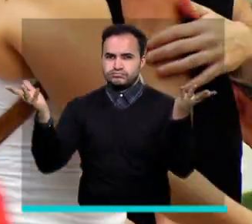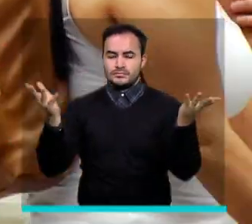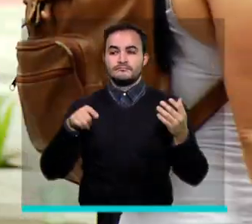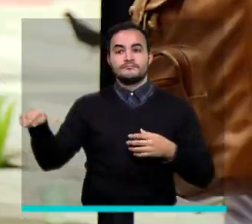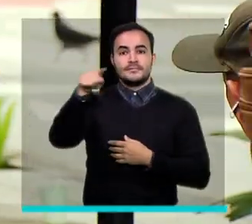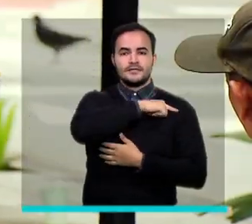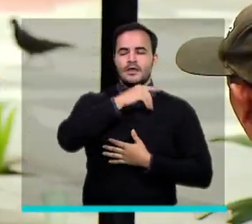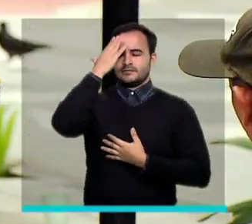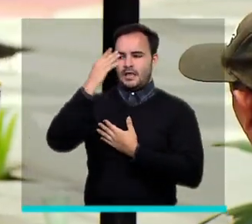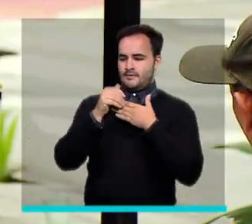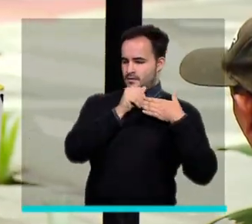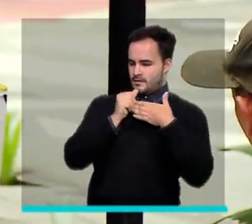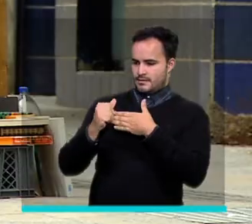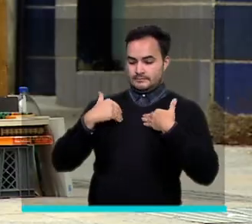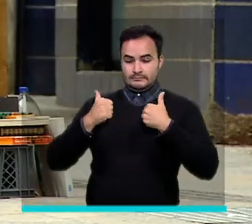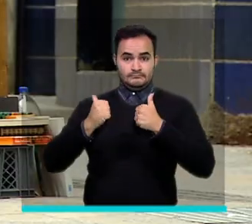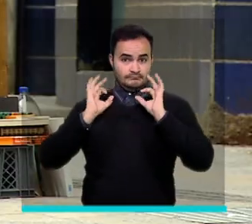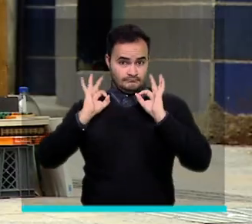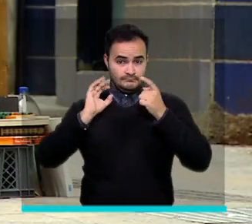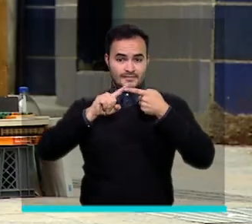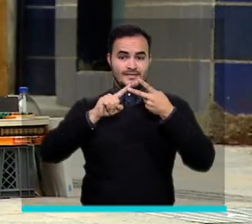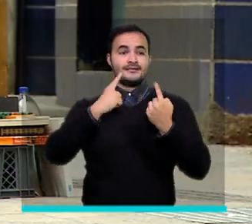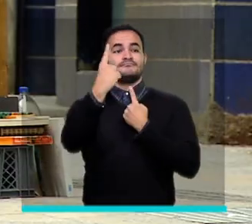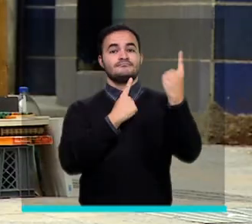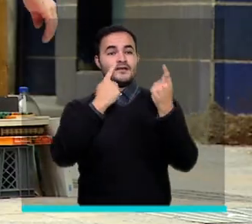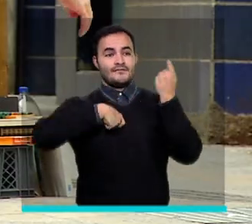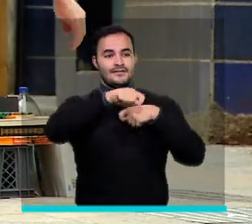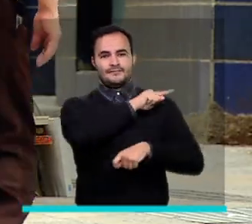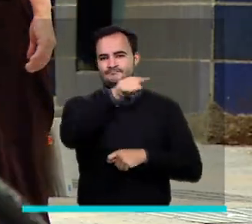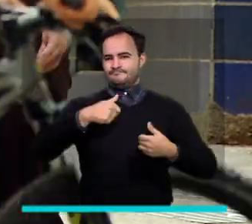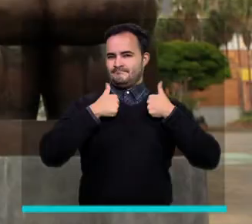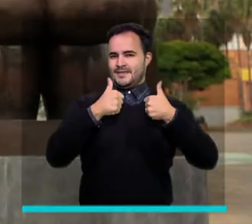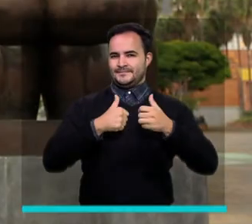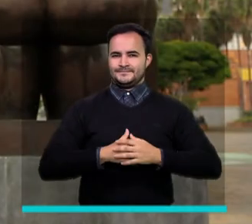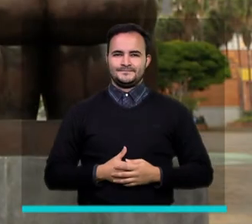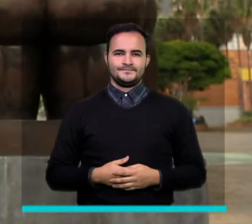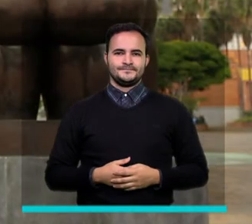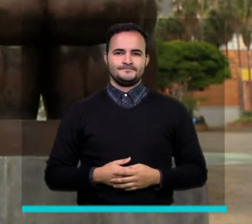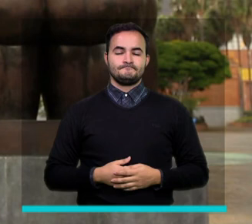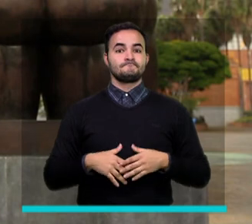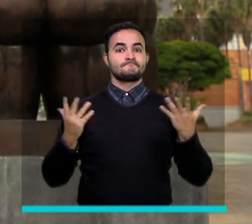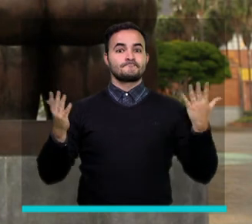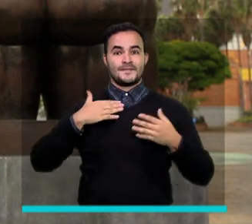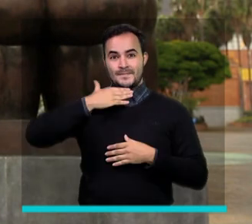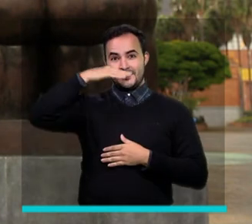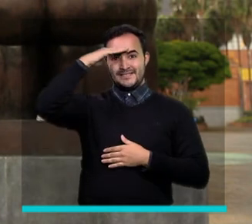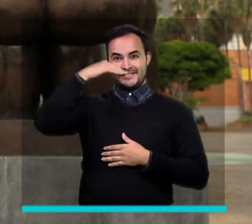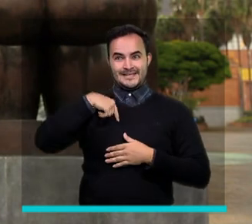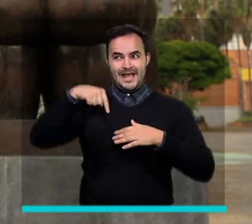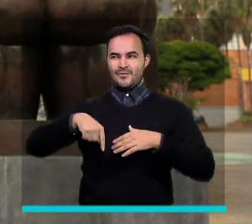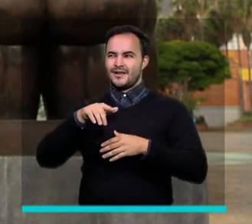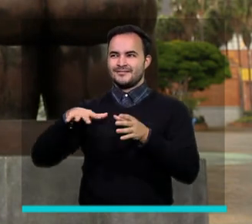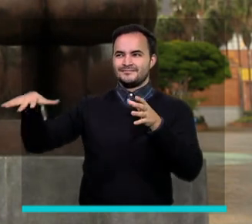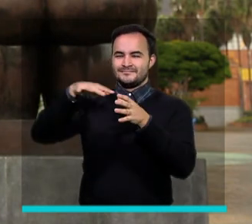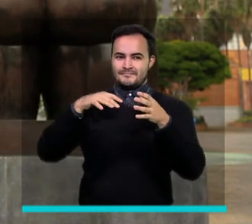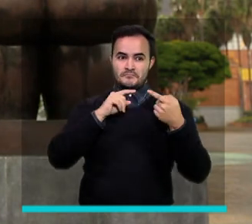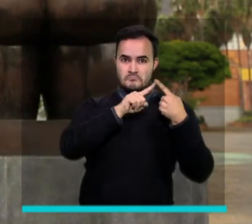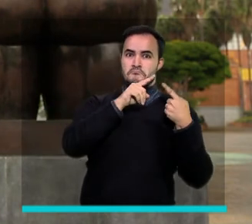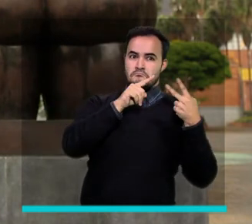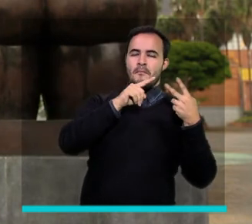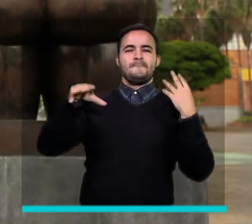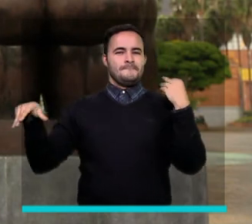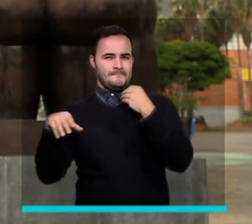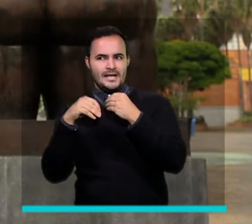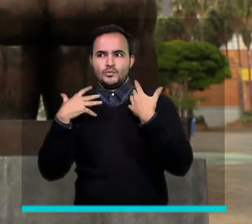garanticen la protección de su salud y la de sus clientes. Y ahora en Medellín Conecta TV es tiempo de